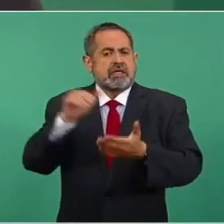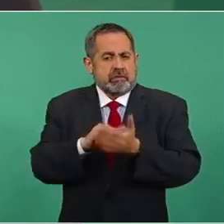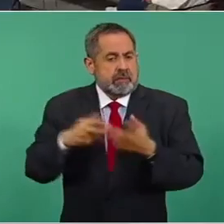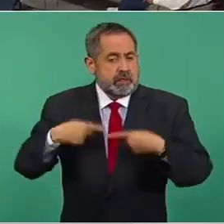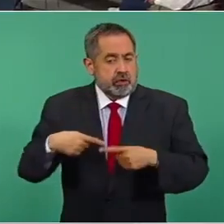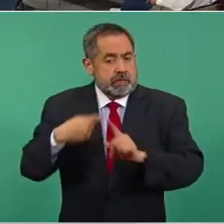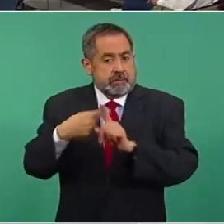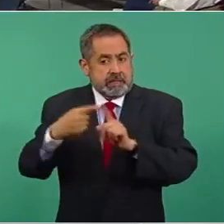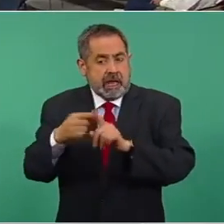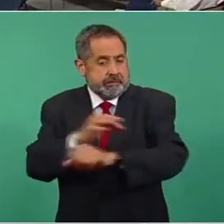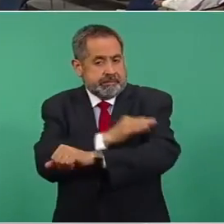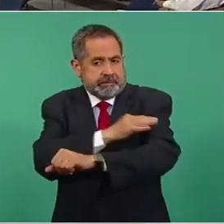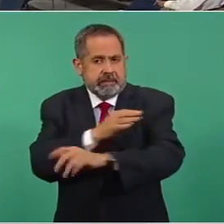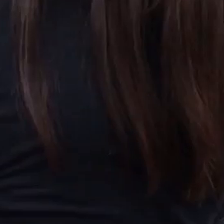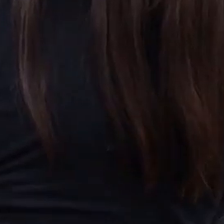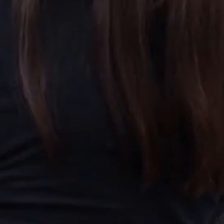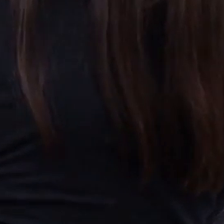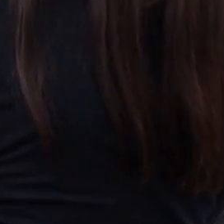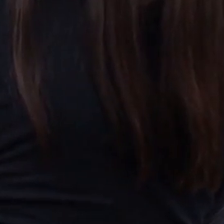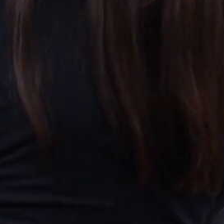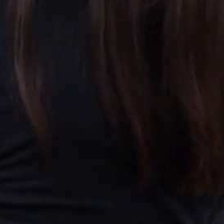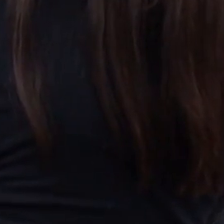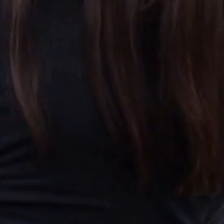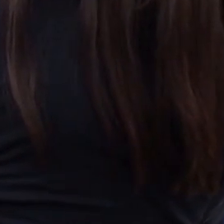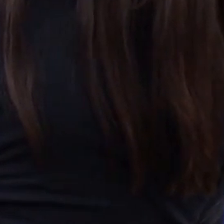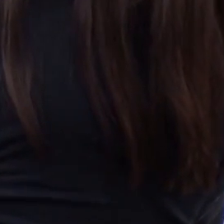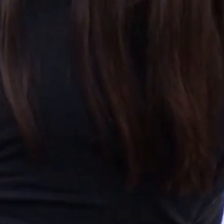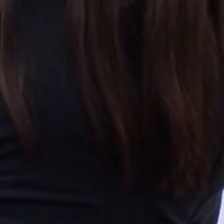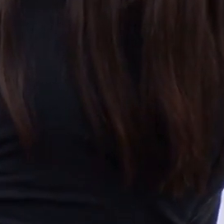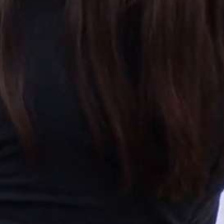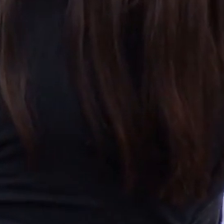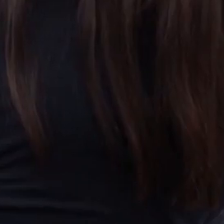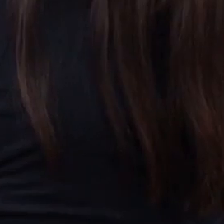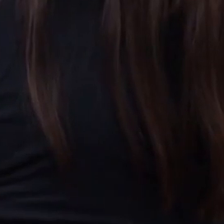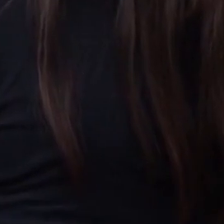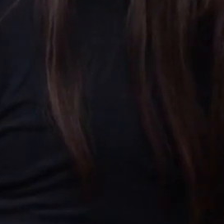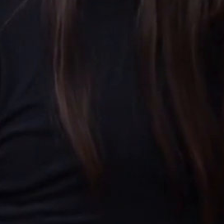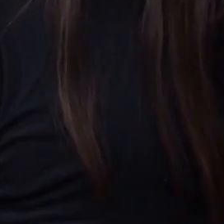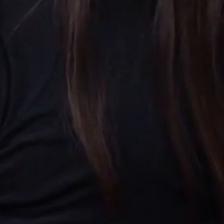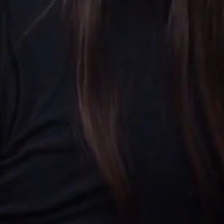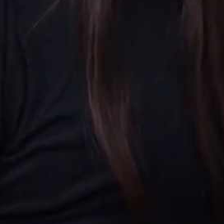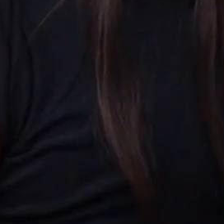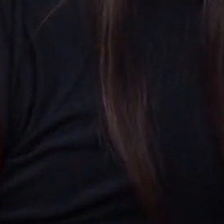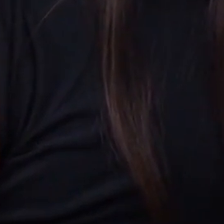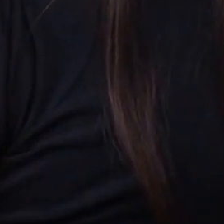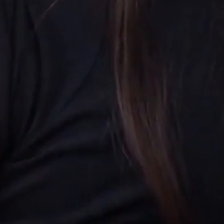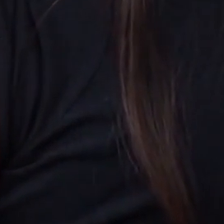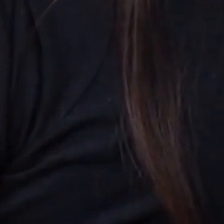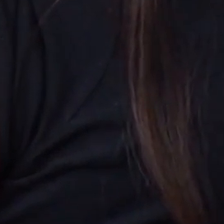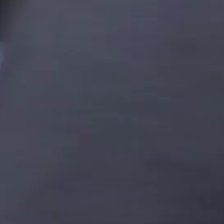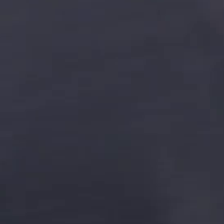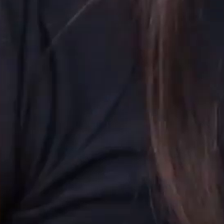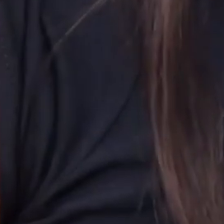dosis. Para el Sistema de Noticias de TV Guanajuato, con imágenes de Andrés Martínez,